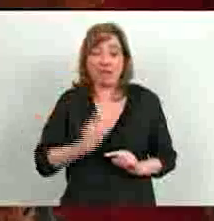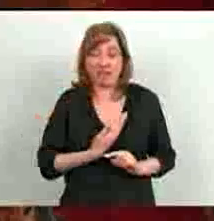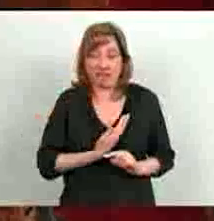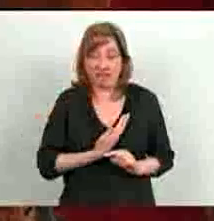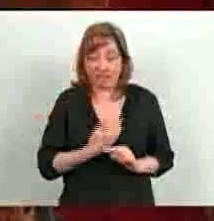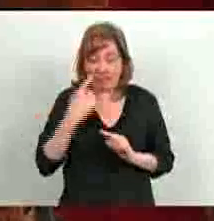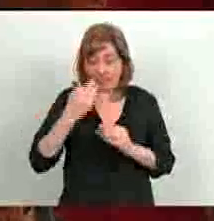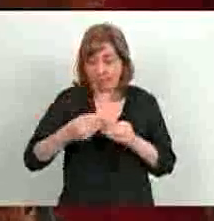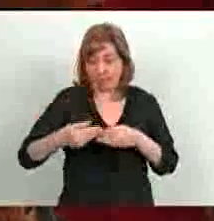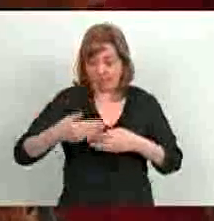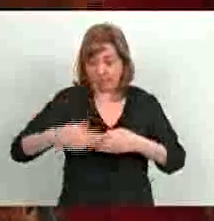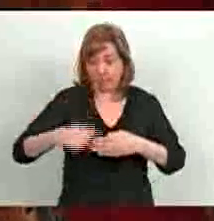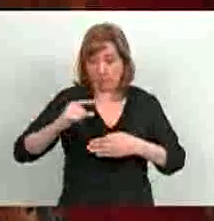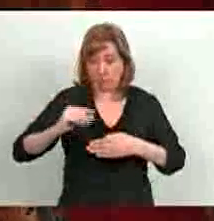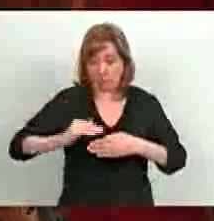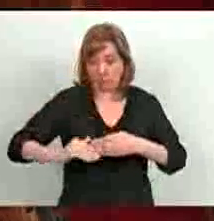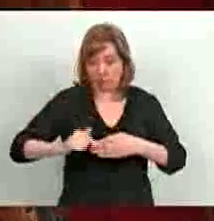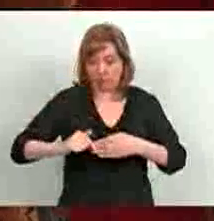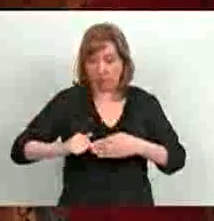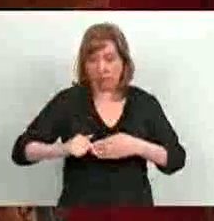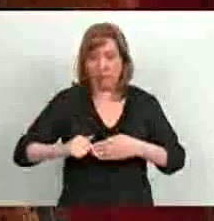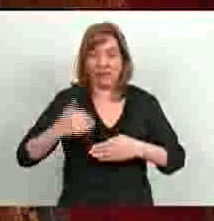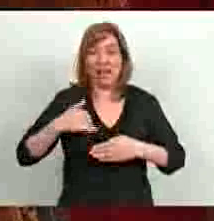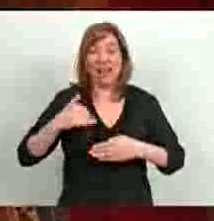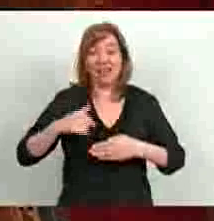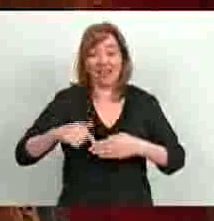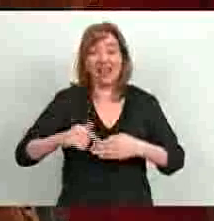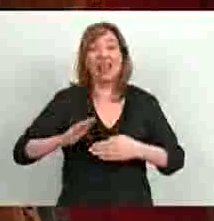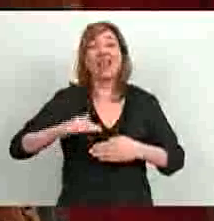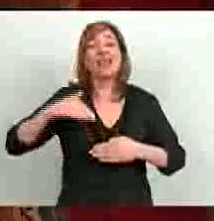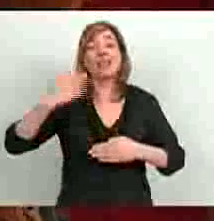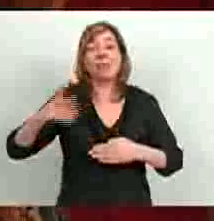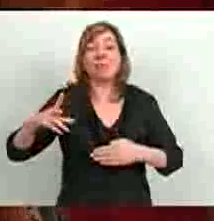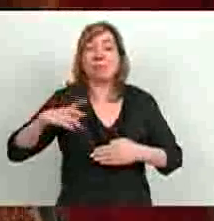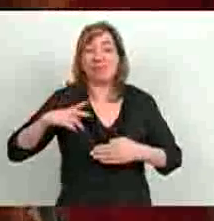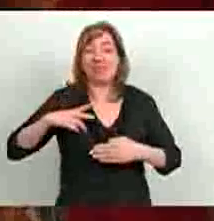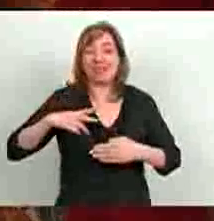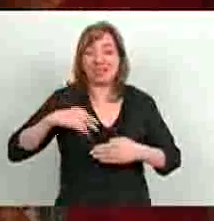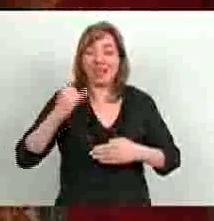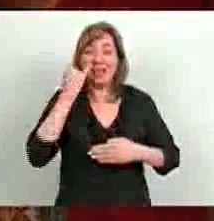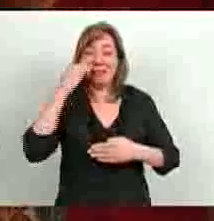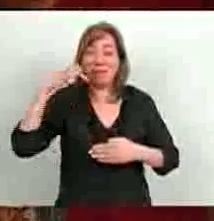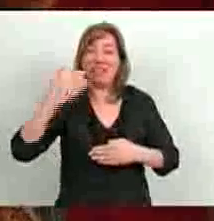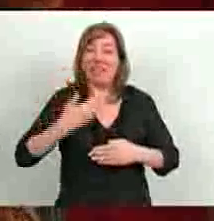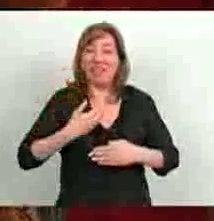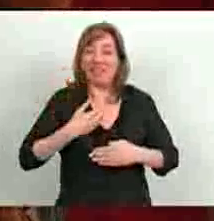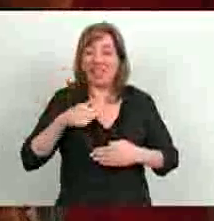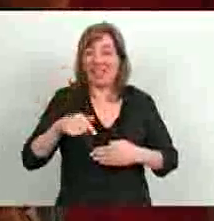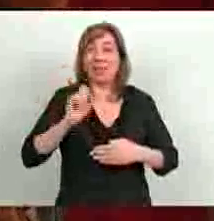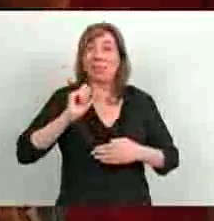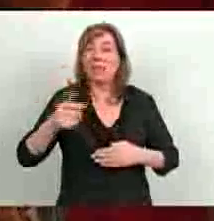cuando se federalizó y privatizó YPF, YPF no era de los argentinos.